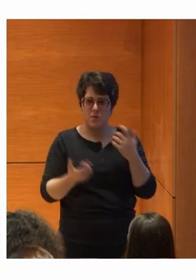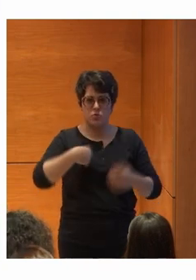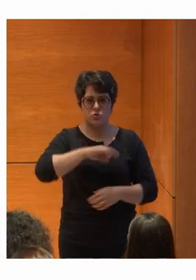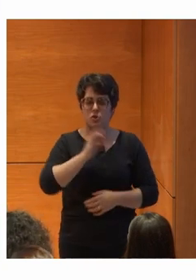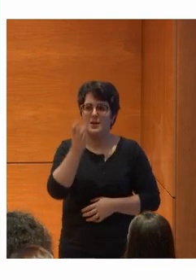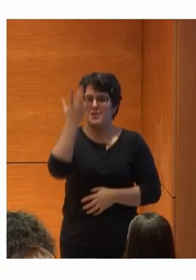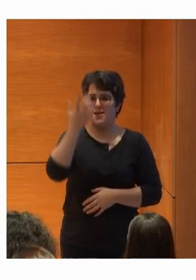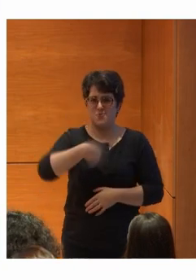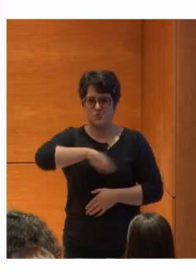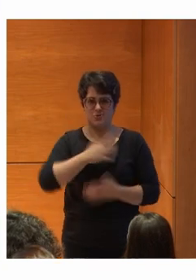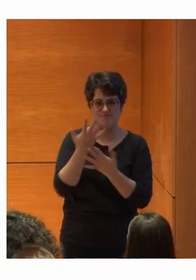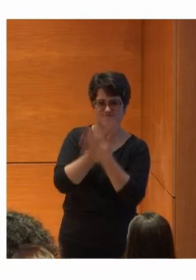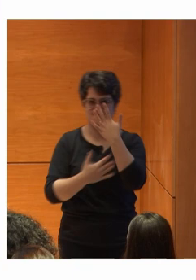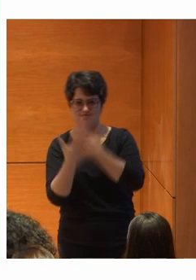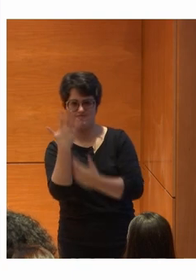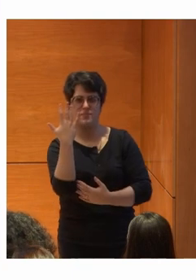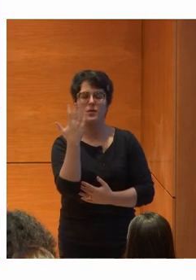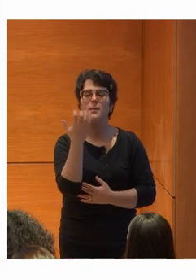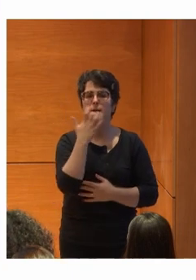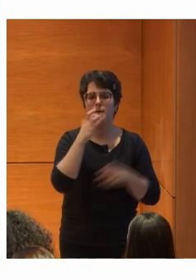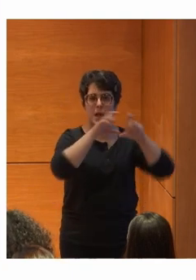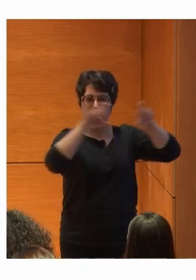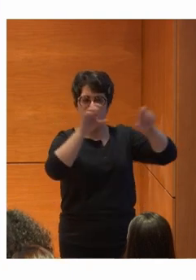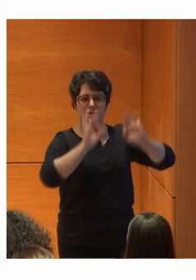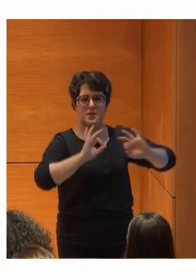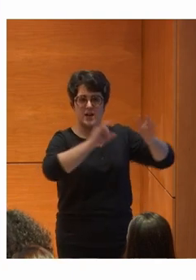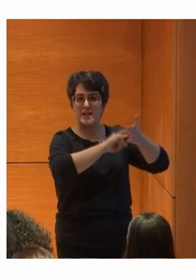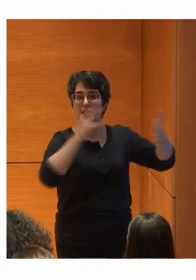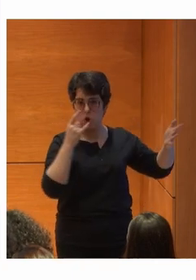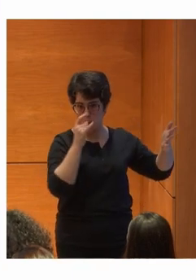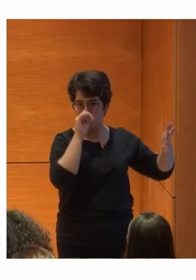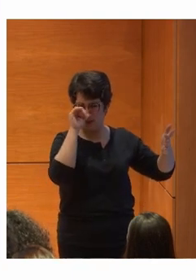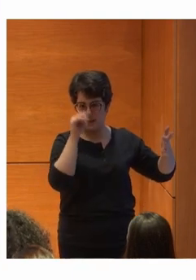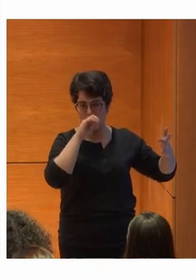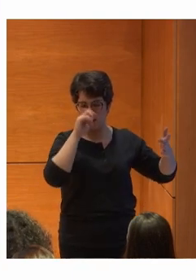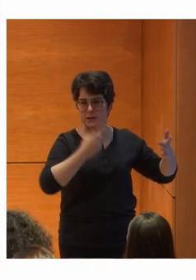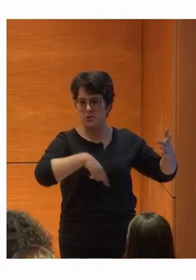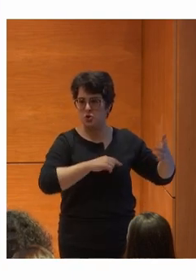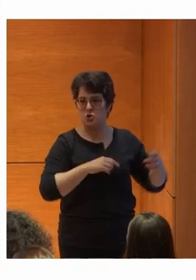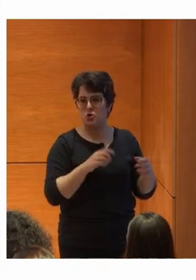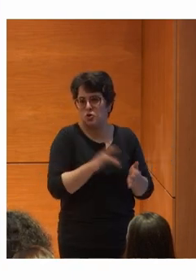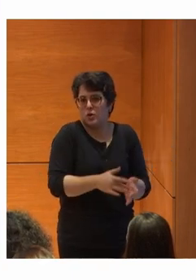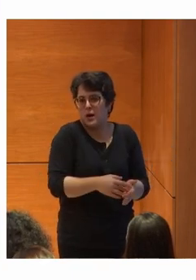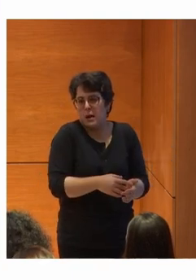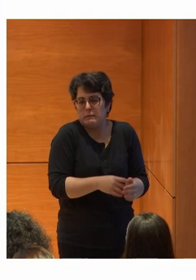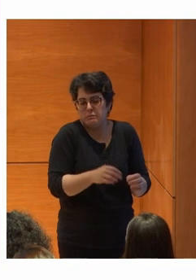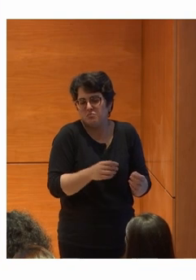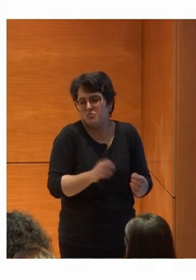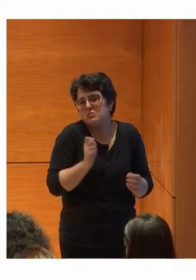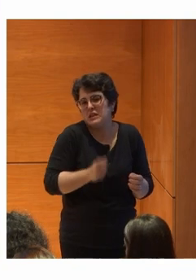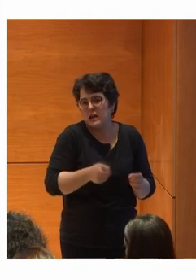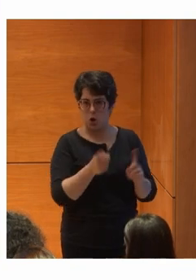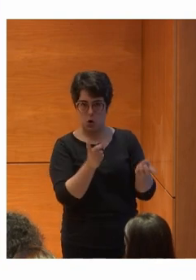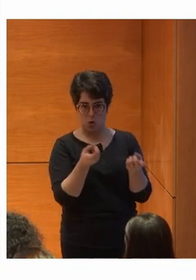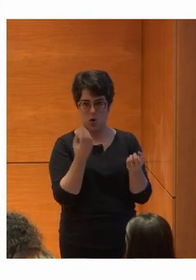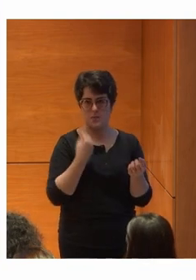nos hemos mezclado ¿No? Con empresas Tecnológicas Que es algo Que no solemos hacer Y la verdad Es que Como os